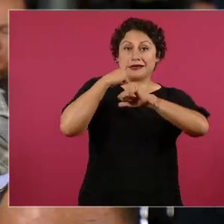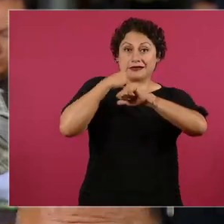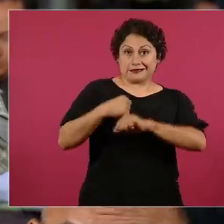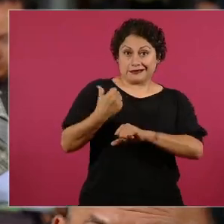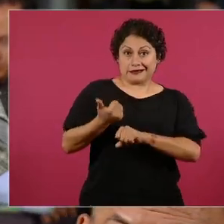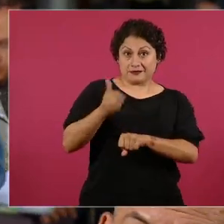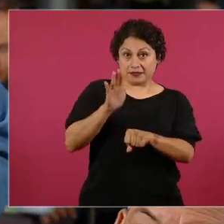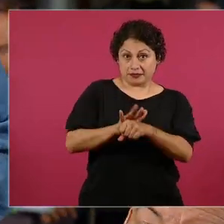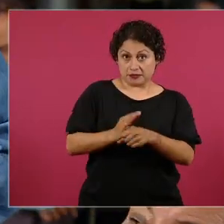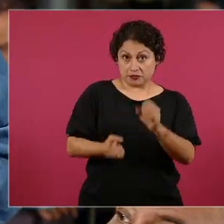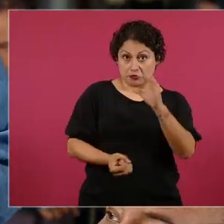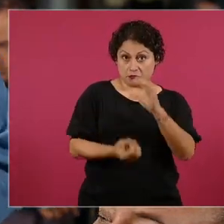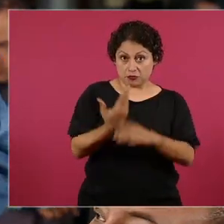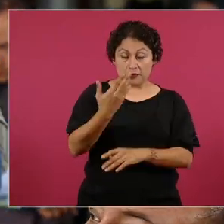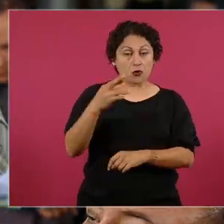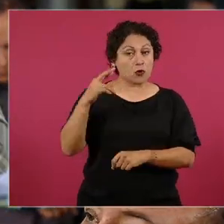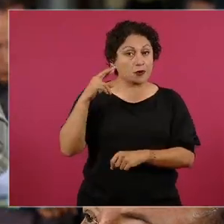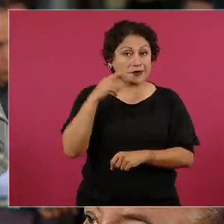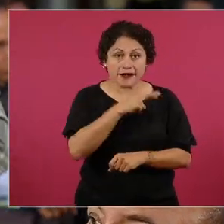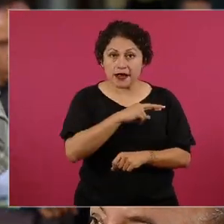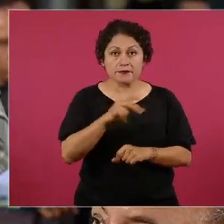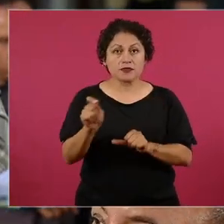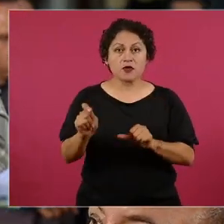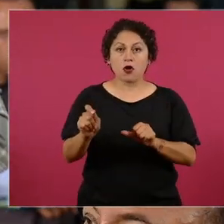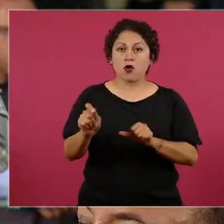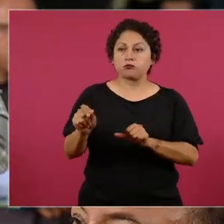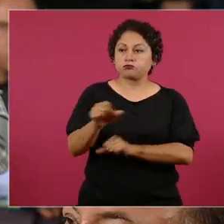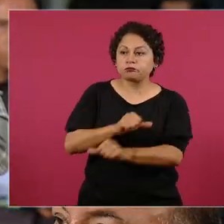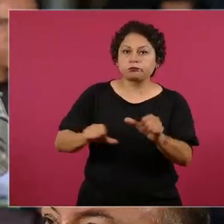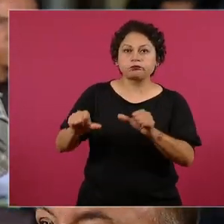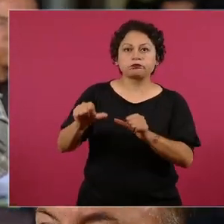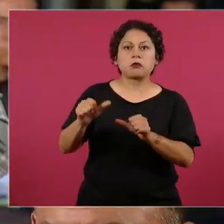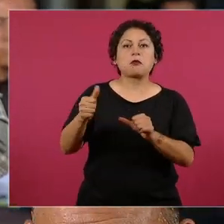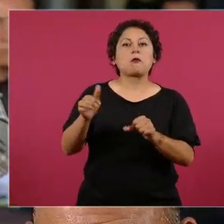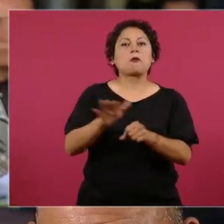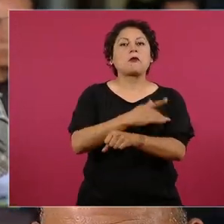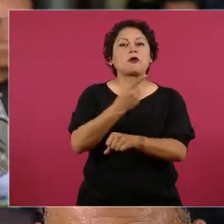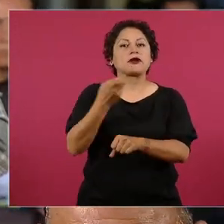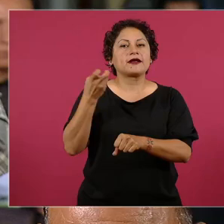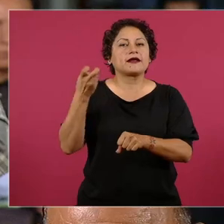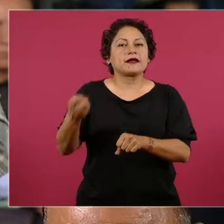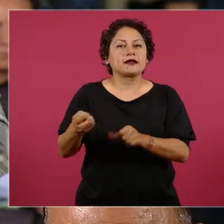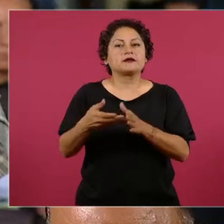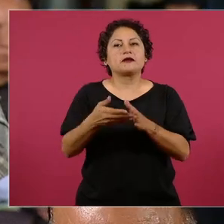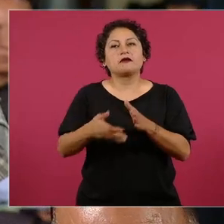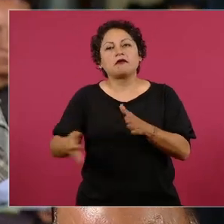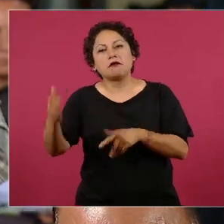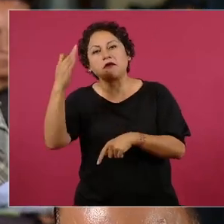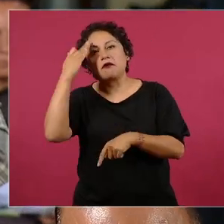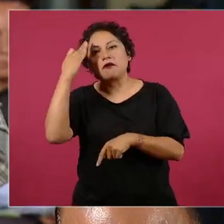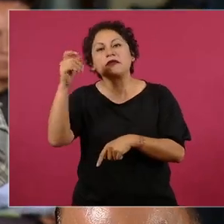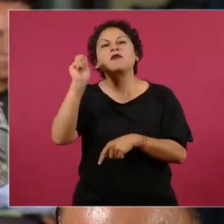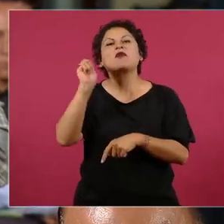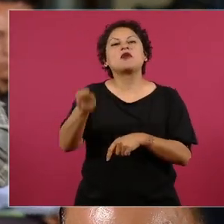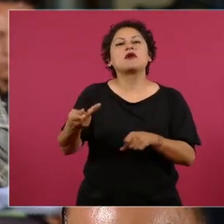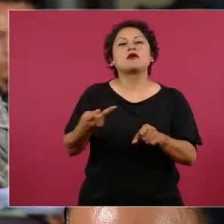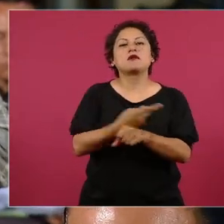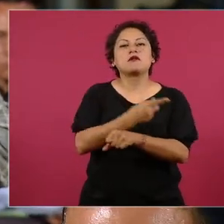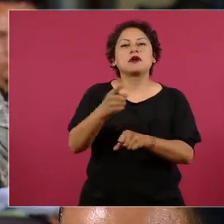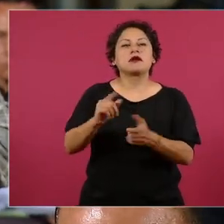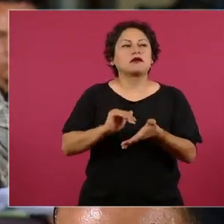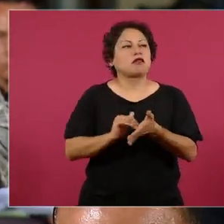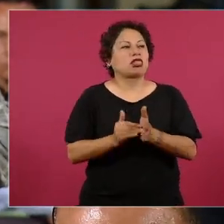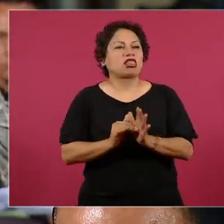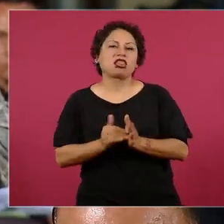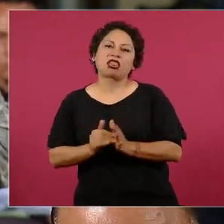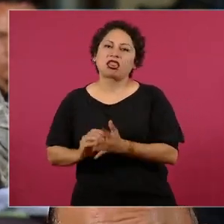podría evitar corruptelas y actos fuera de la ley. Y esto lo digo porque ha sido siempre un río